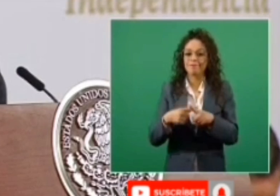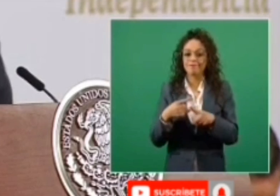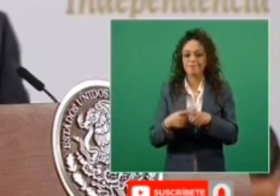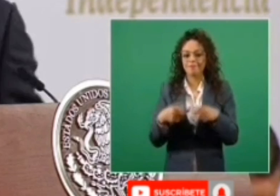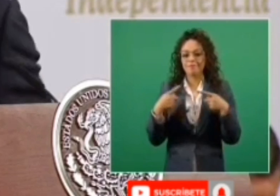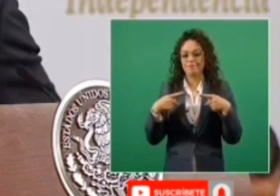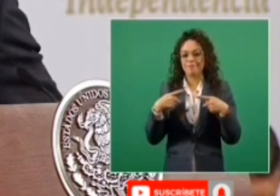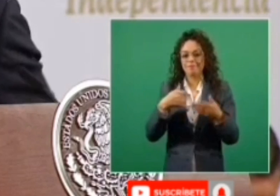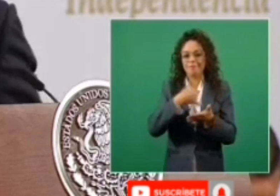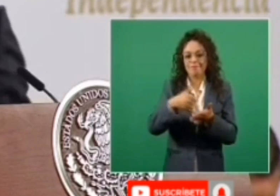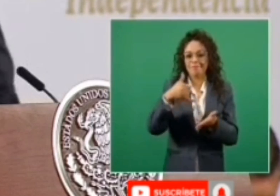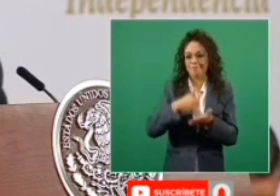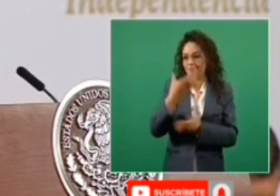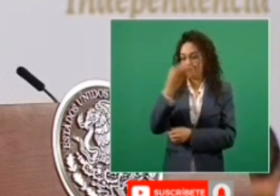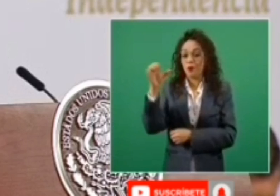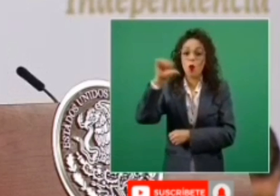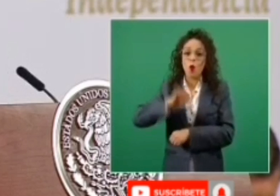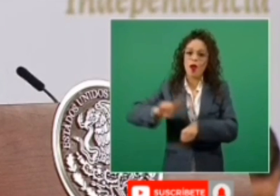en hoy, nuestro día.